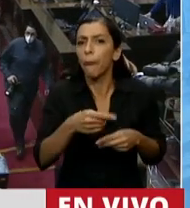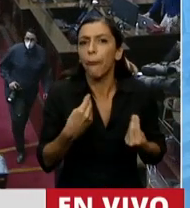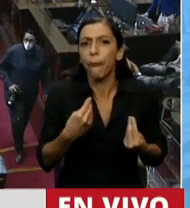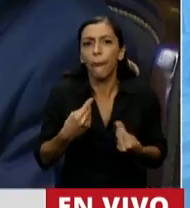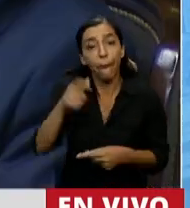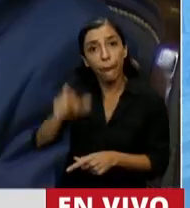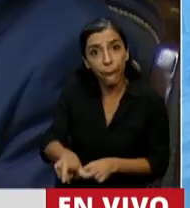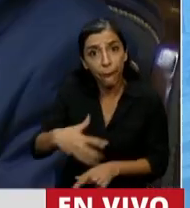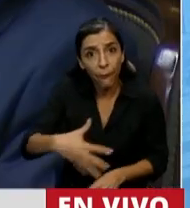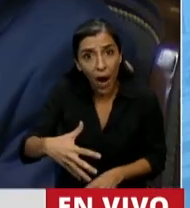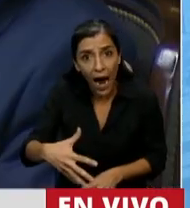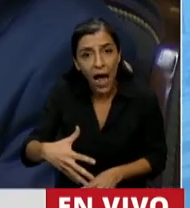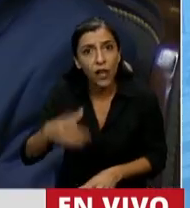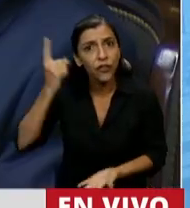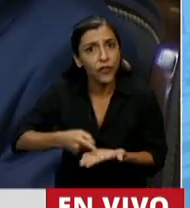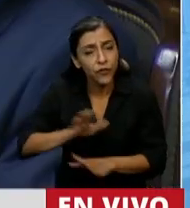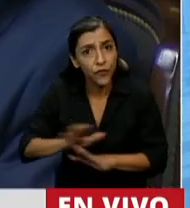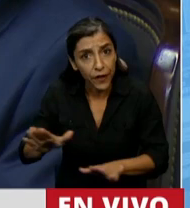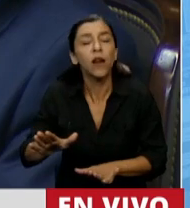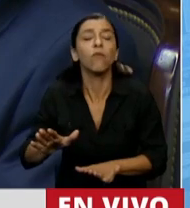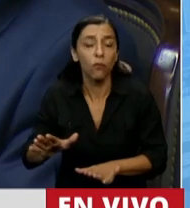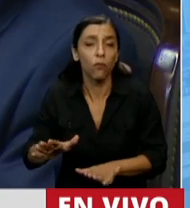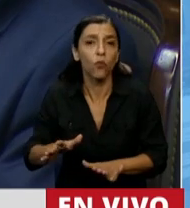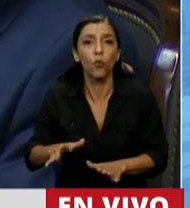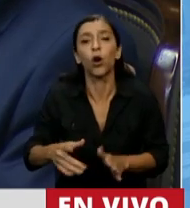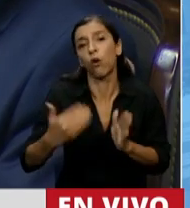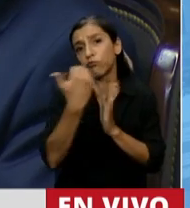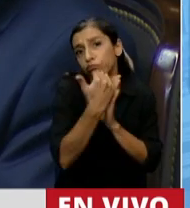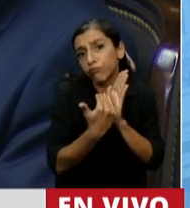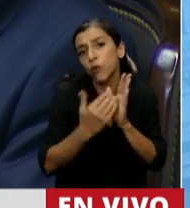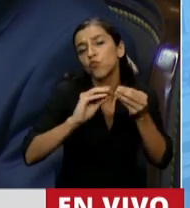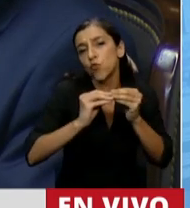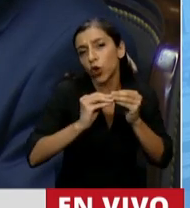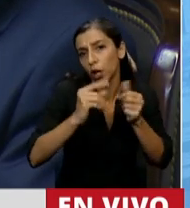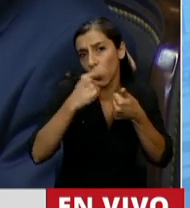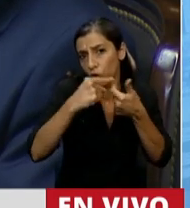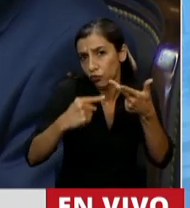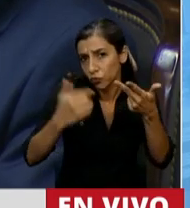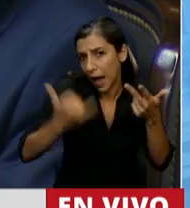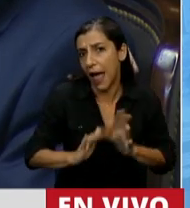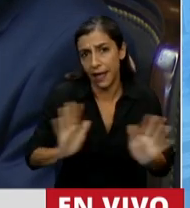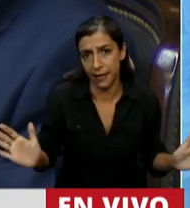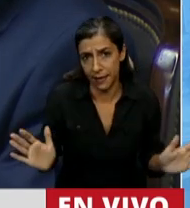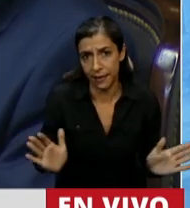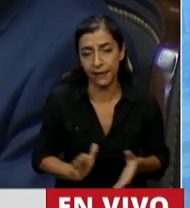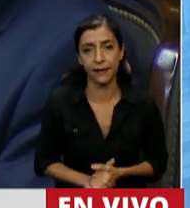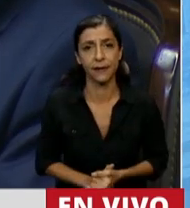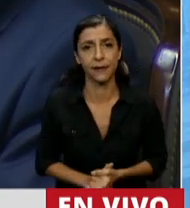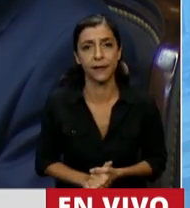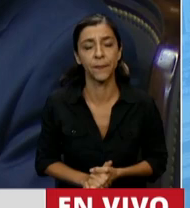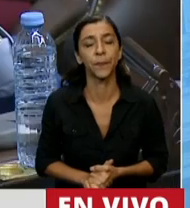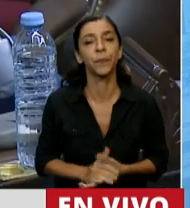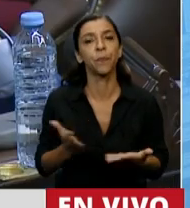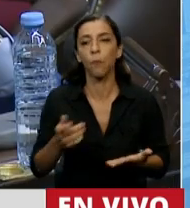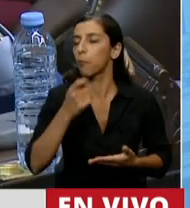aunque bajo previsiones y parámetros muy concretos. El sistema de causales como es el